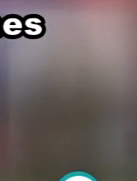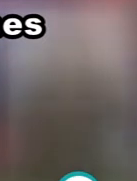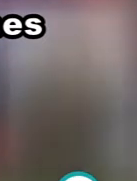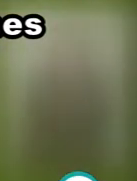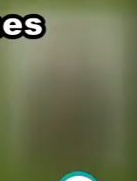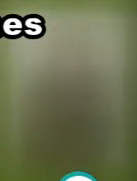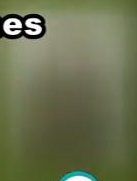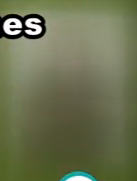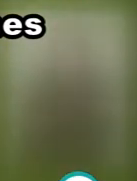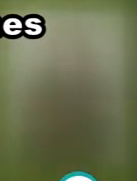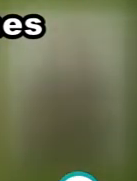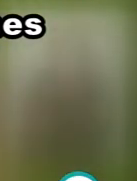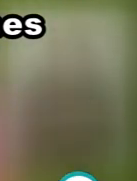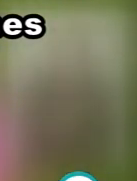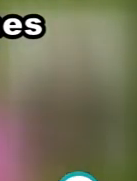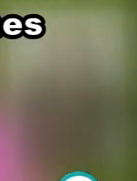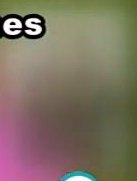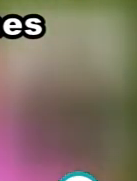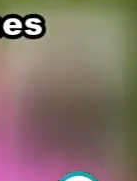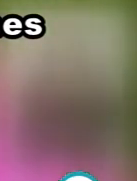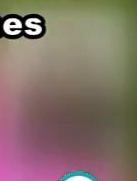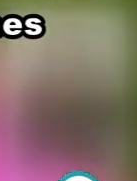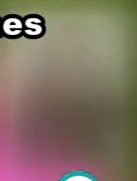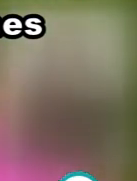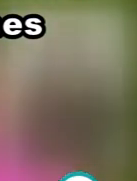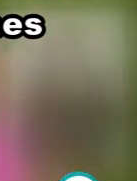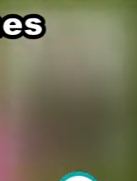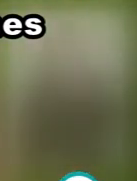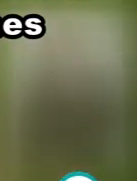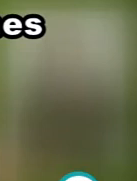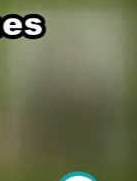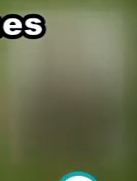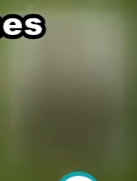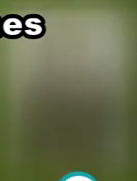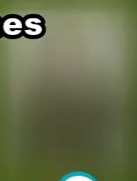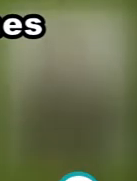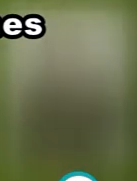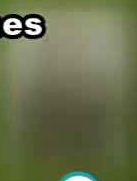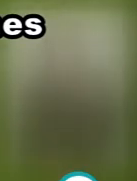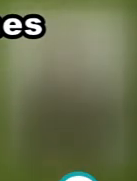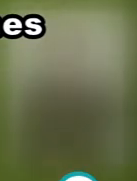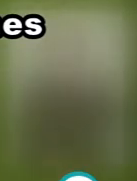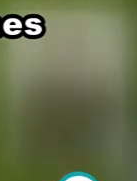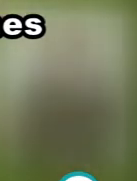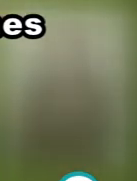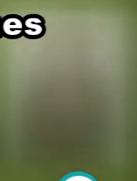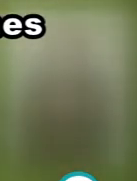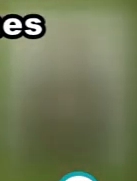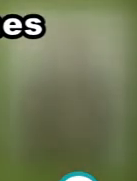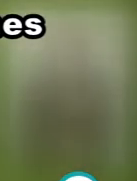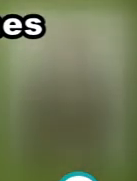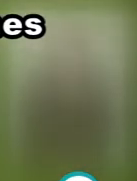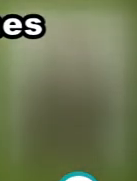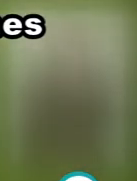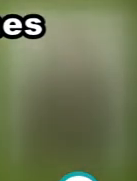va José Bordalás a interesarse por el estado del jugador.